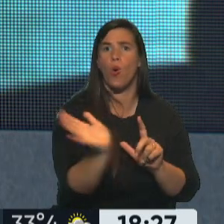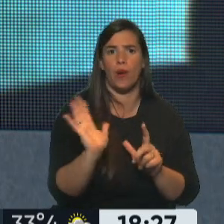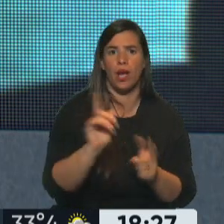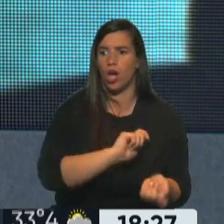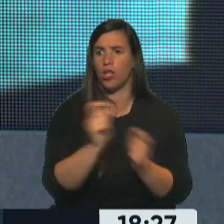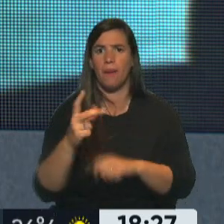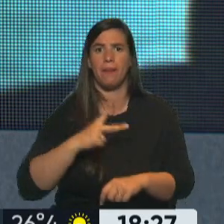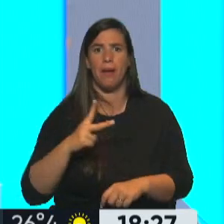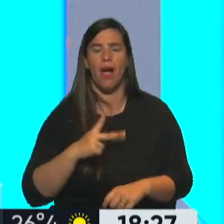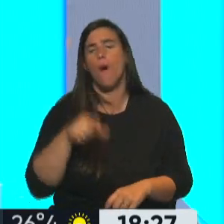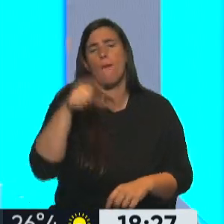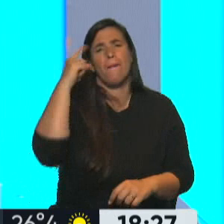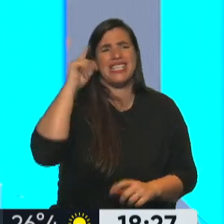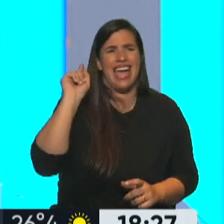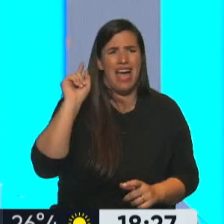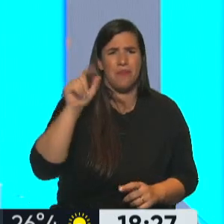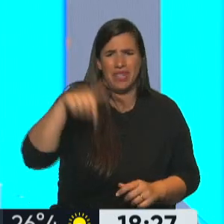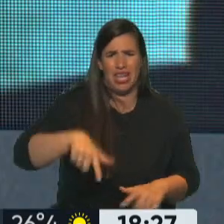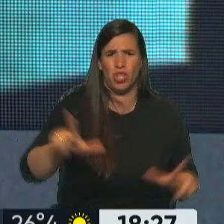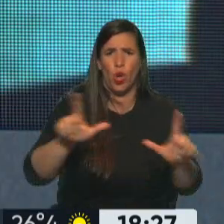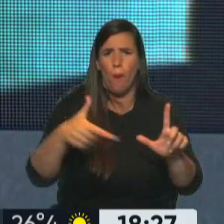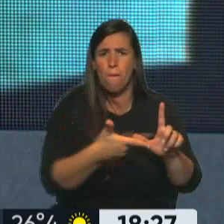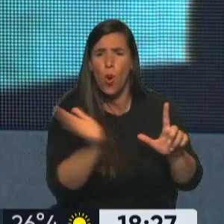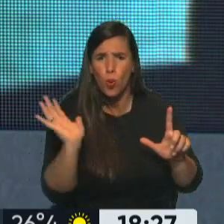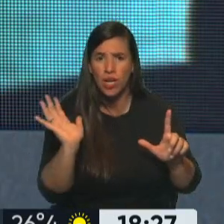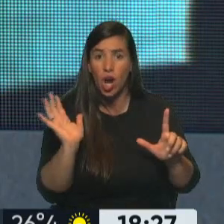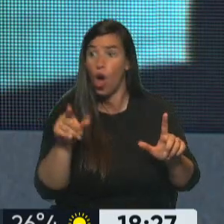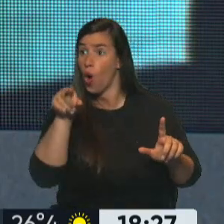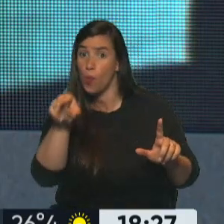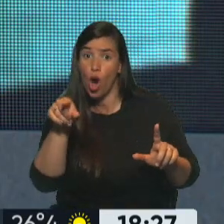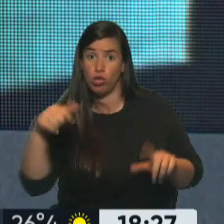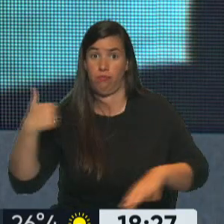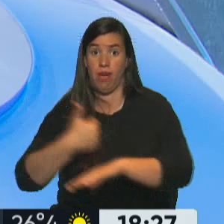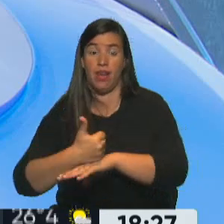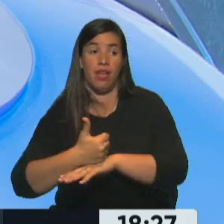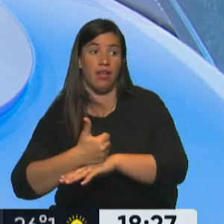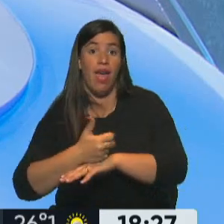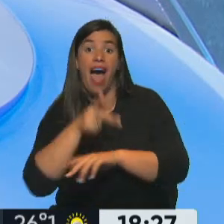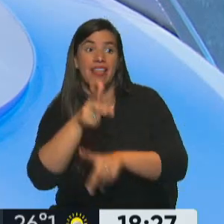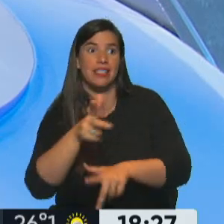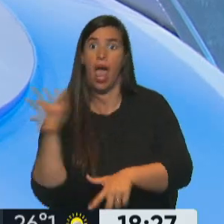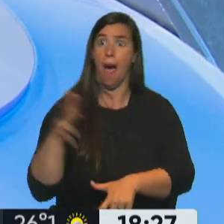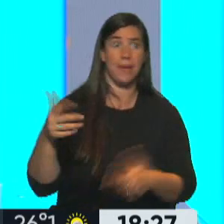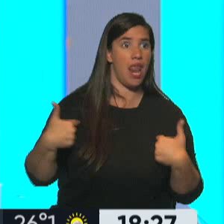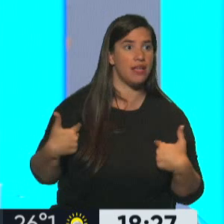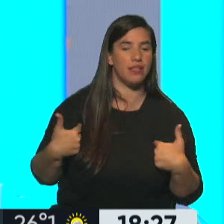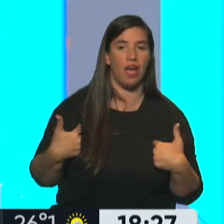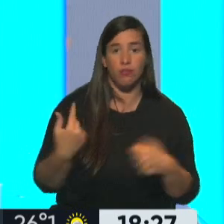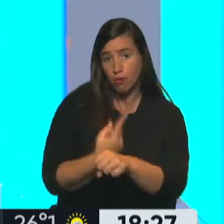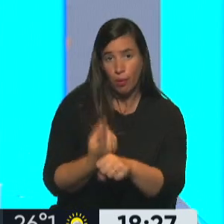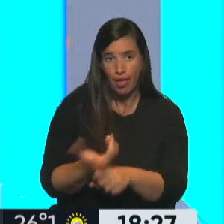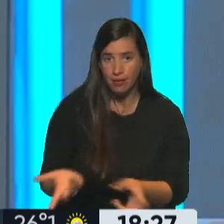sea un medio público. Ni vos, ni nadie tendría la oportunidad de decir ¿sabés que me están amenazando? Así es, así es.